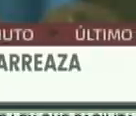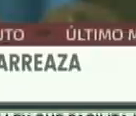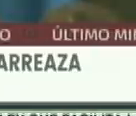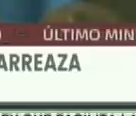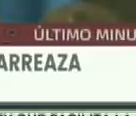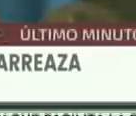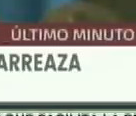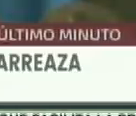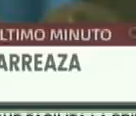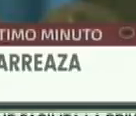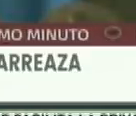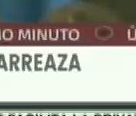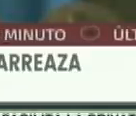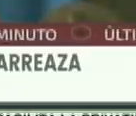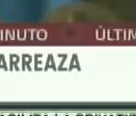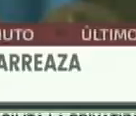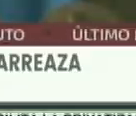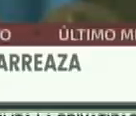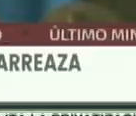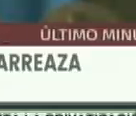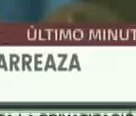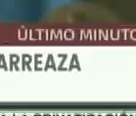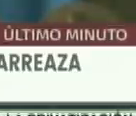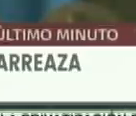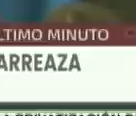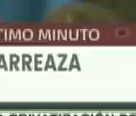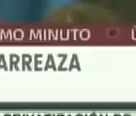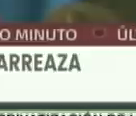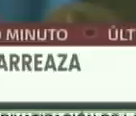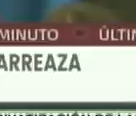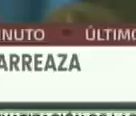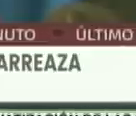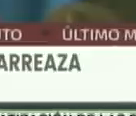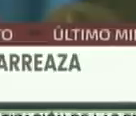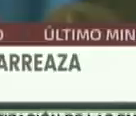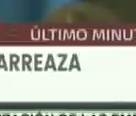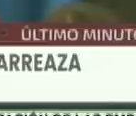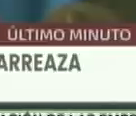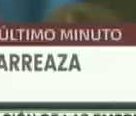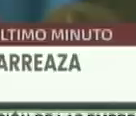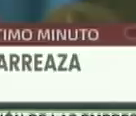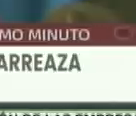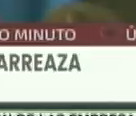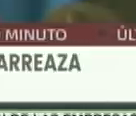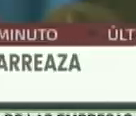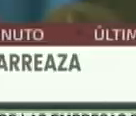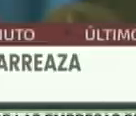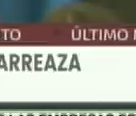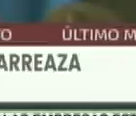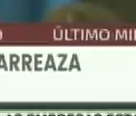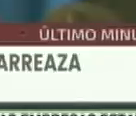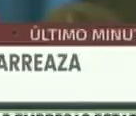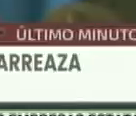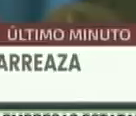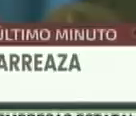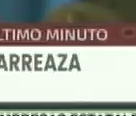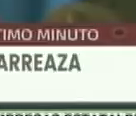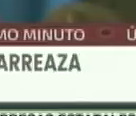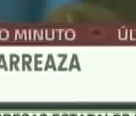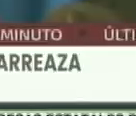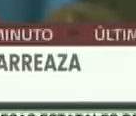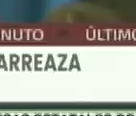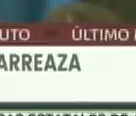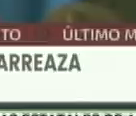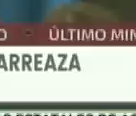también. Veníamos leyendo, quisiera simplemente leer el último y